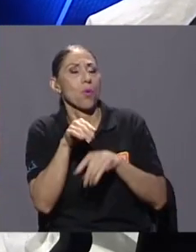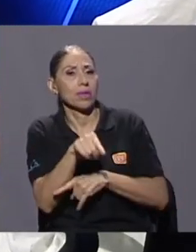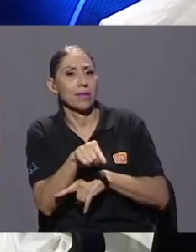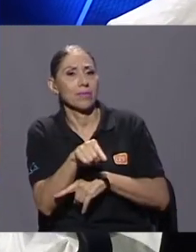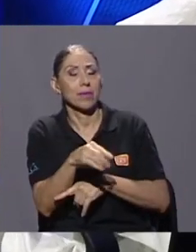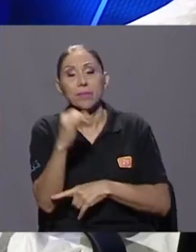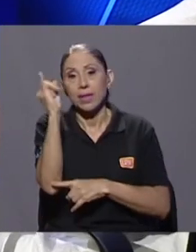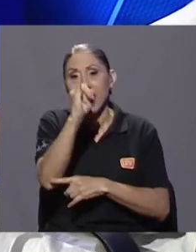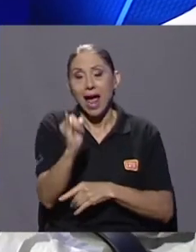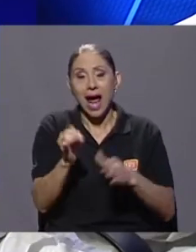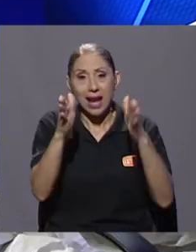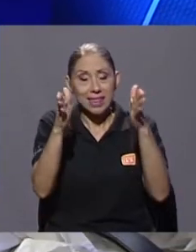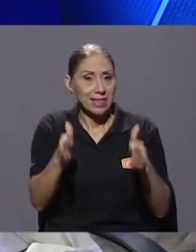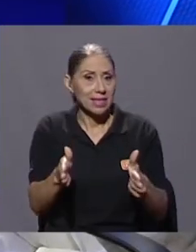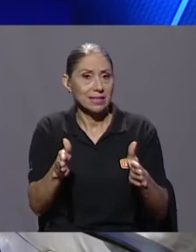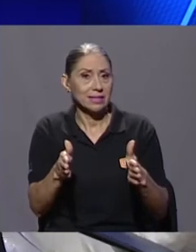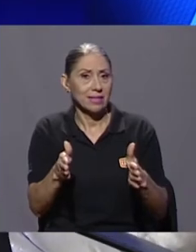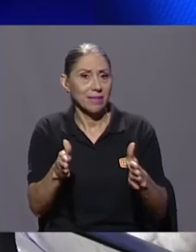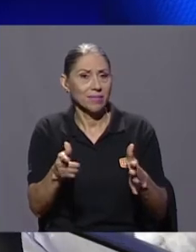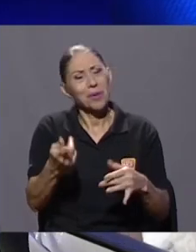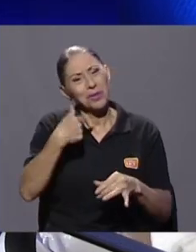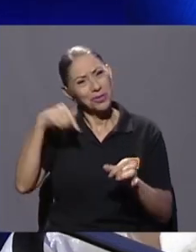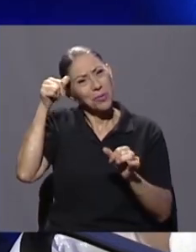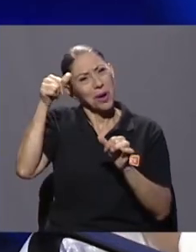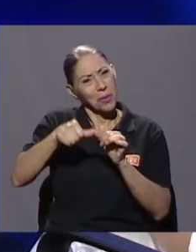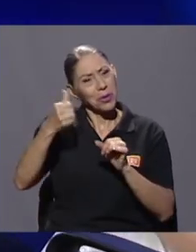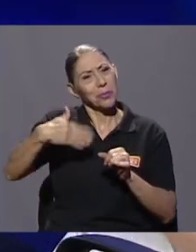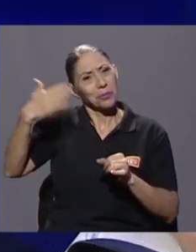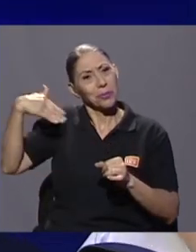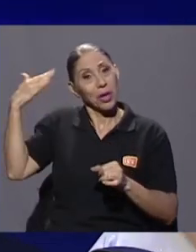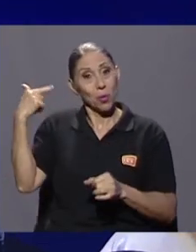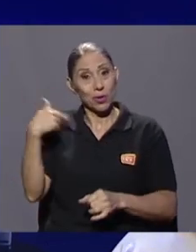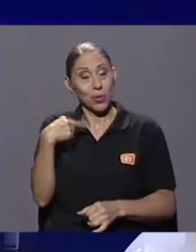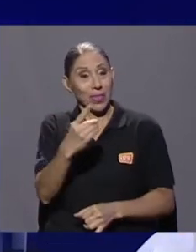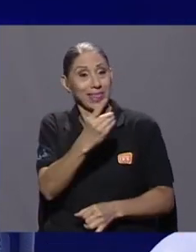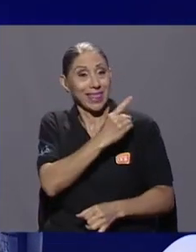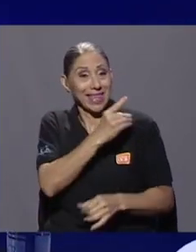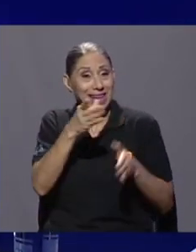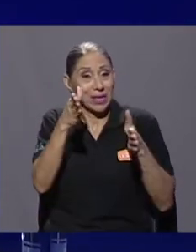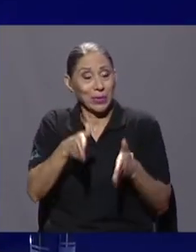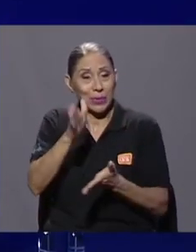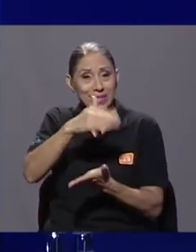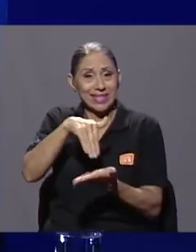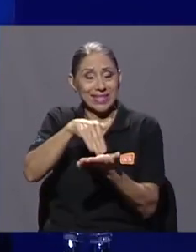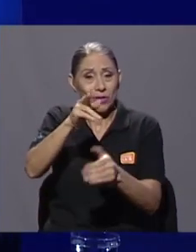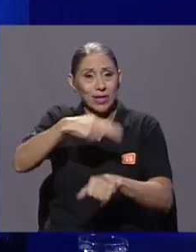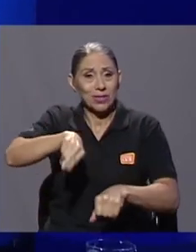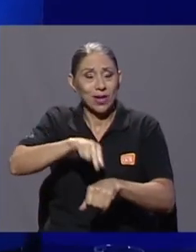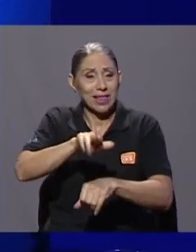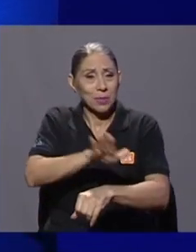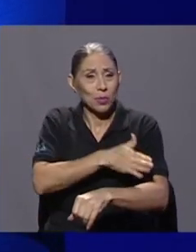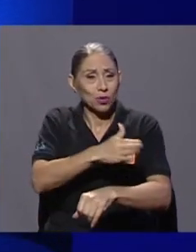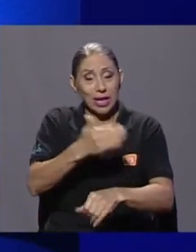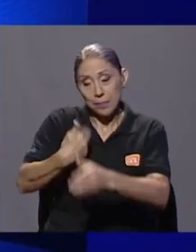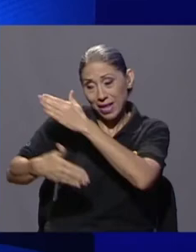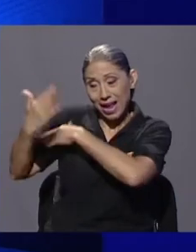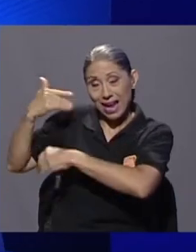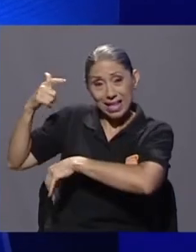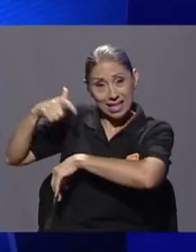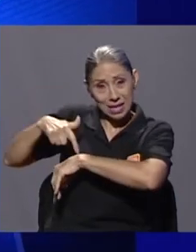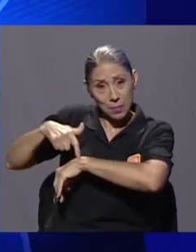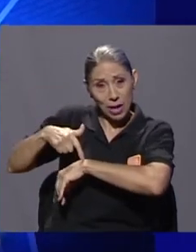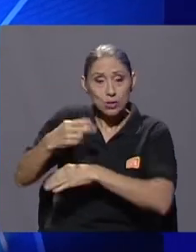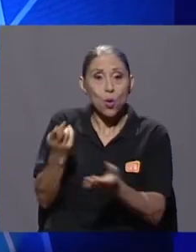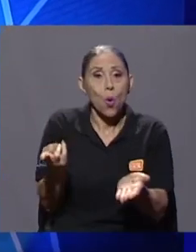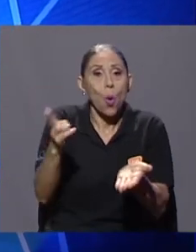artista realiza, pues me acuerdo en aquellas épocas cuando fui director del Centro Nacional de la Música, contratábamos a un violinista